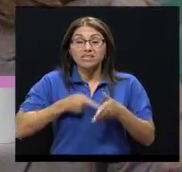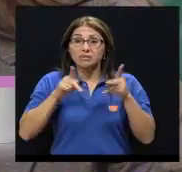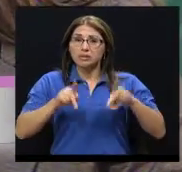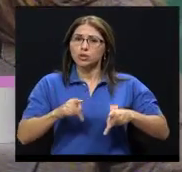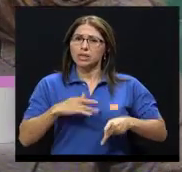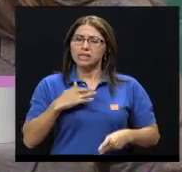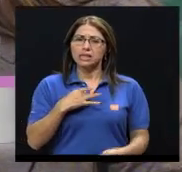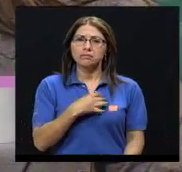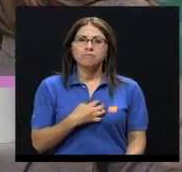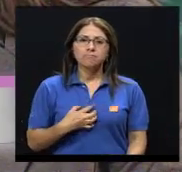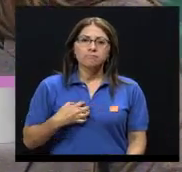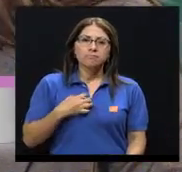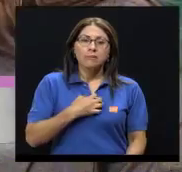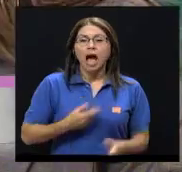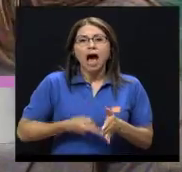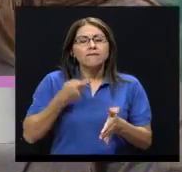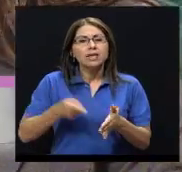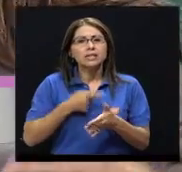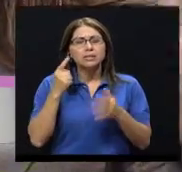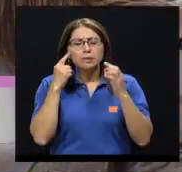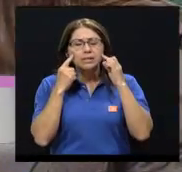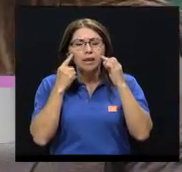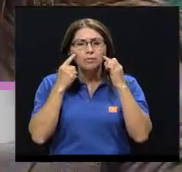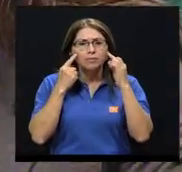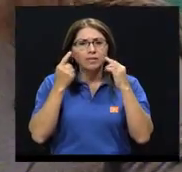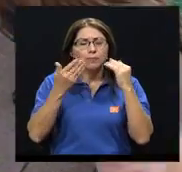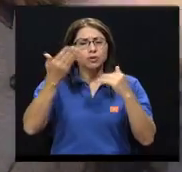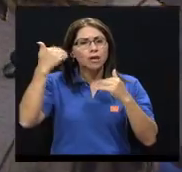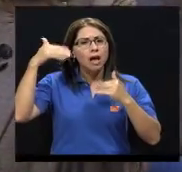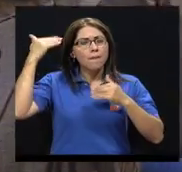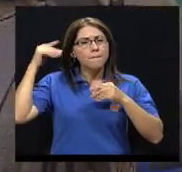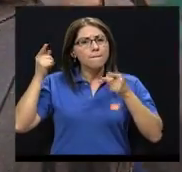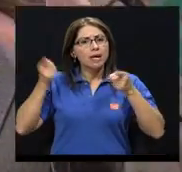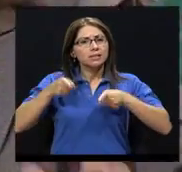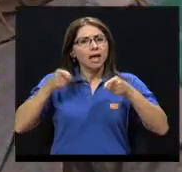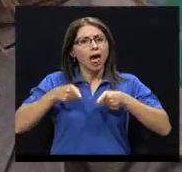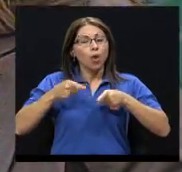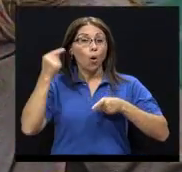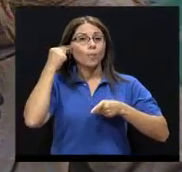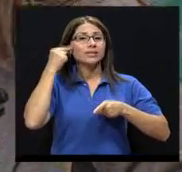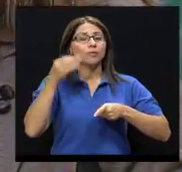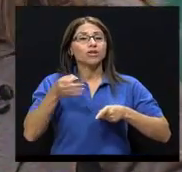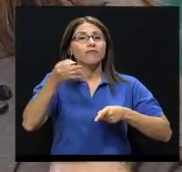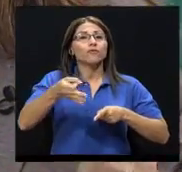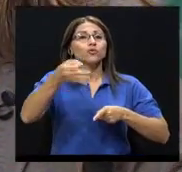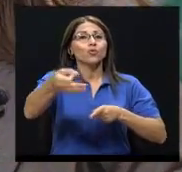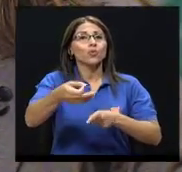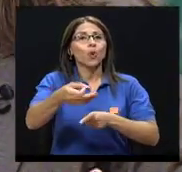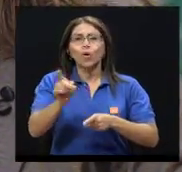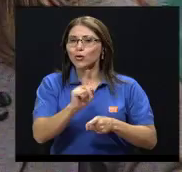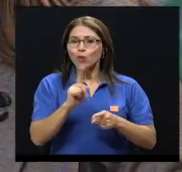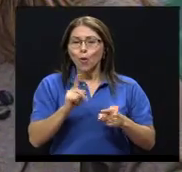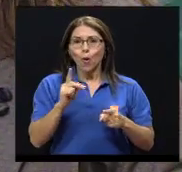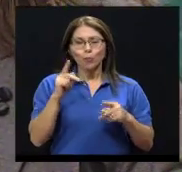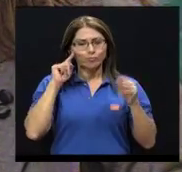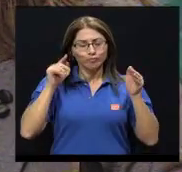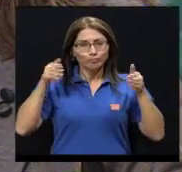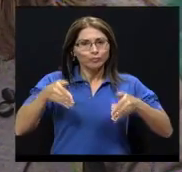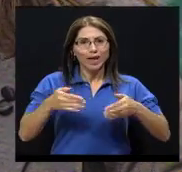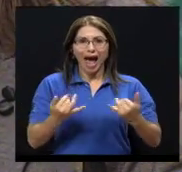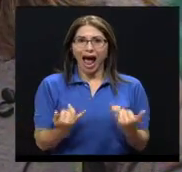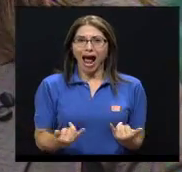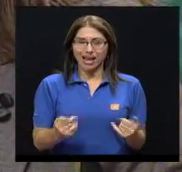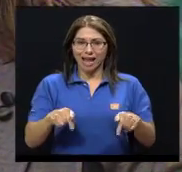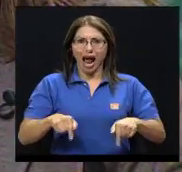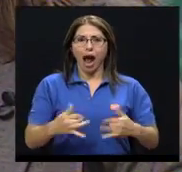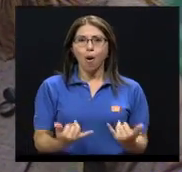muchos resentimientos, a veces pensamos más en el pasado y pensamos mucho en el futuro, no vivimos en el aquí y en el ahora. Y por eso